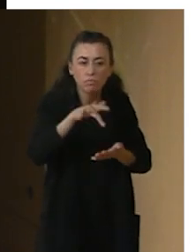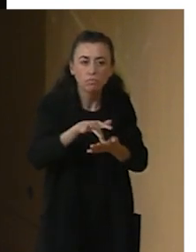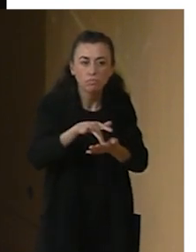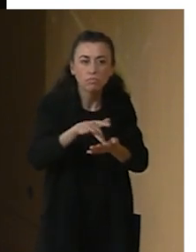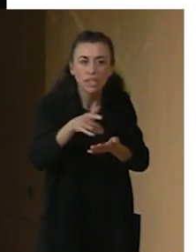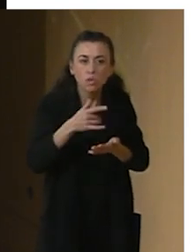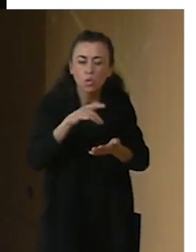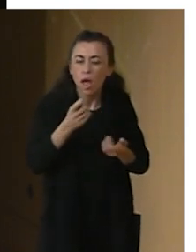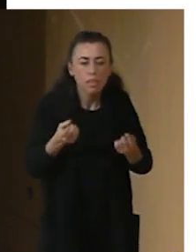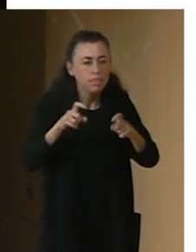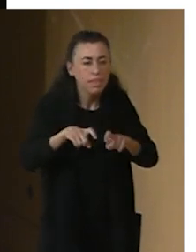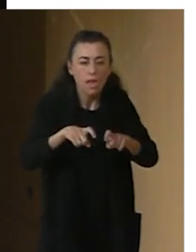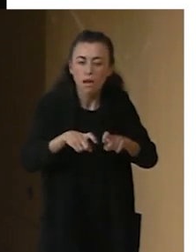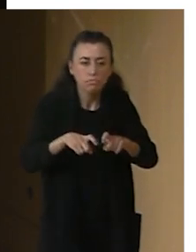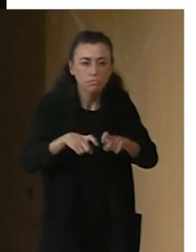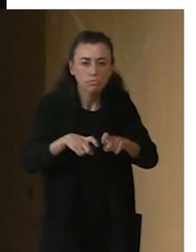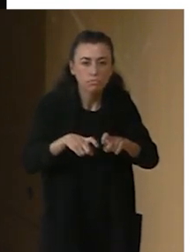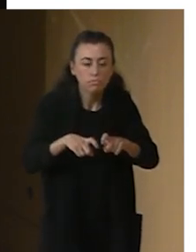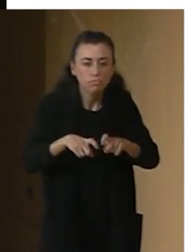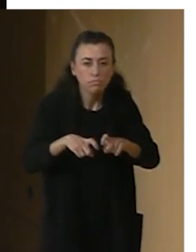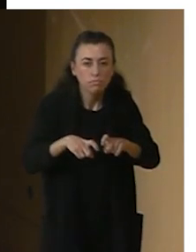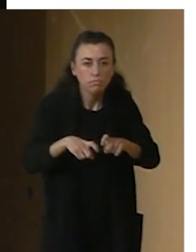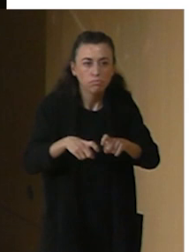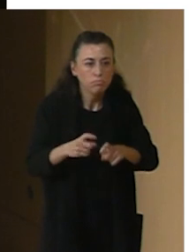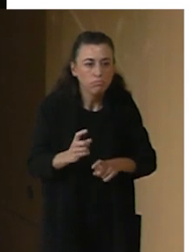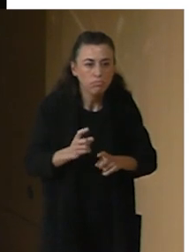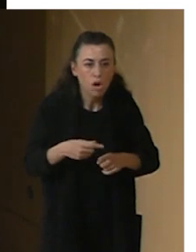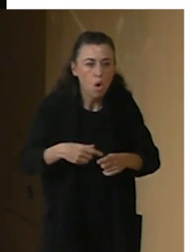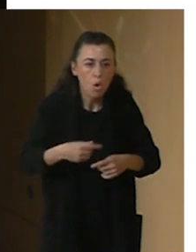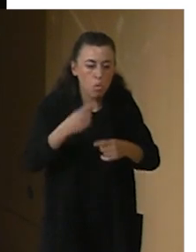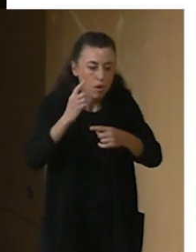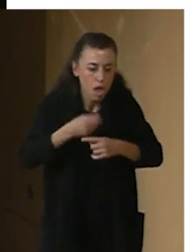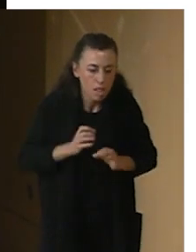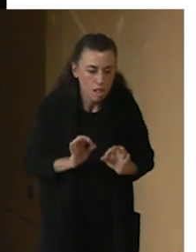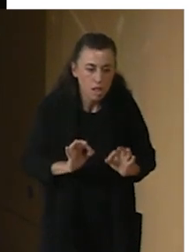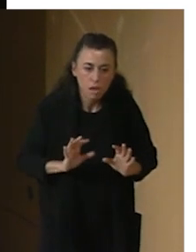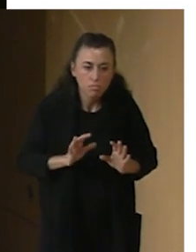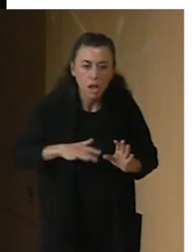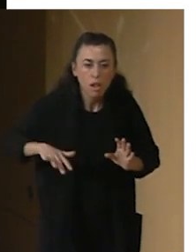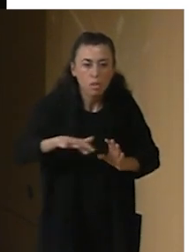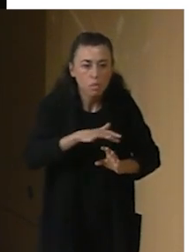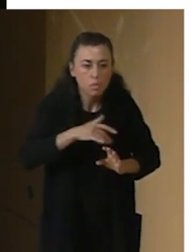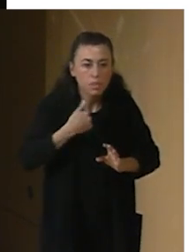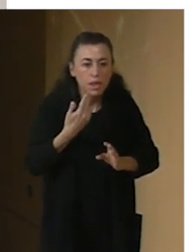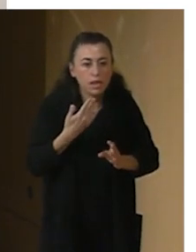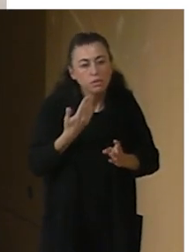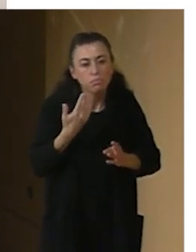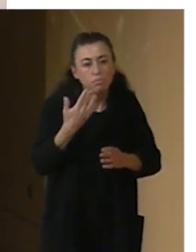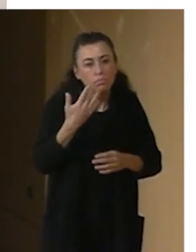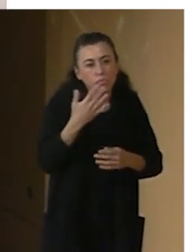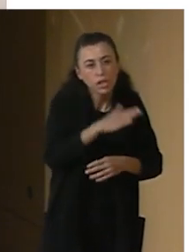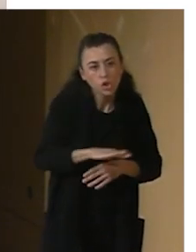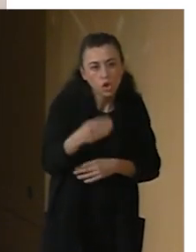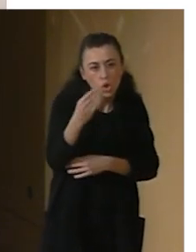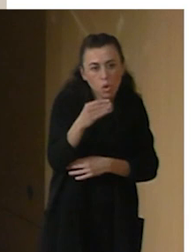del circuito de festivales de artes escénicas para infancia y juventud. Cada año acuden más de 300 delegados